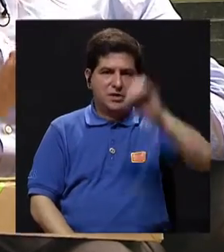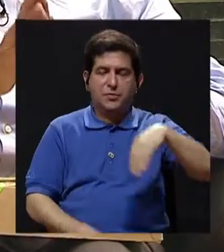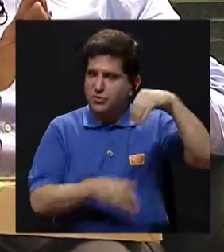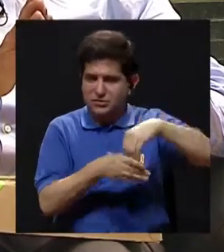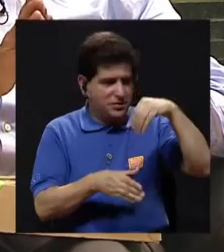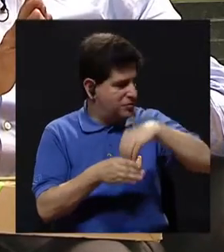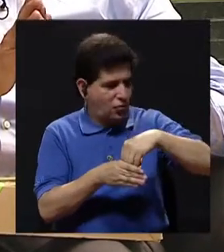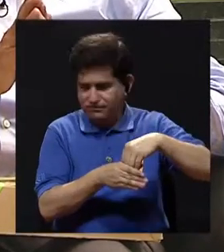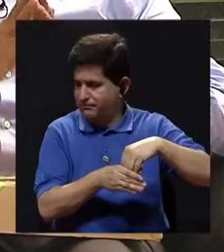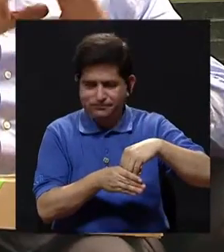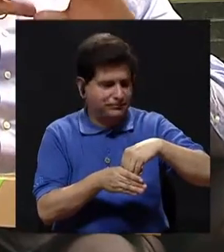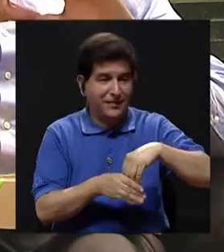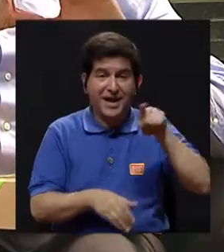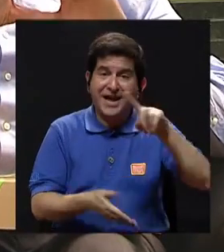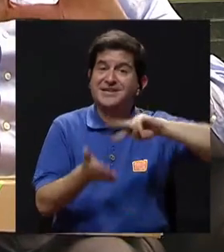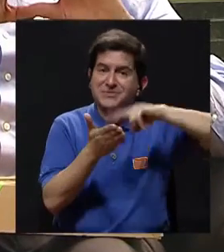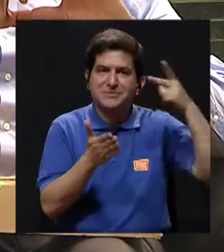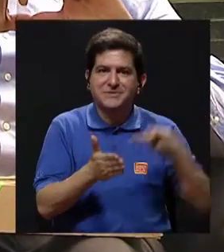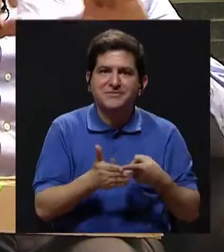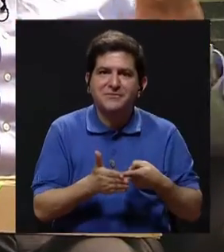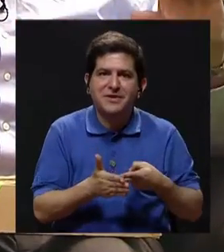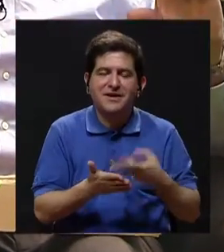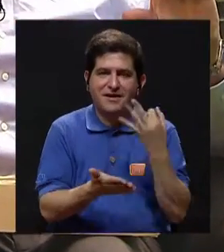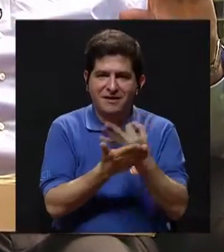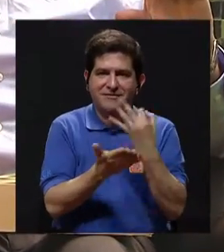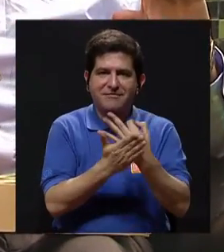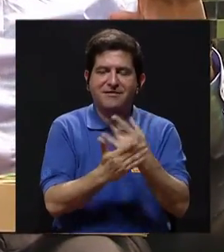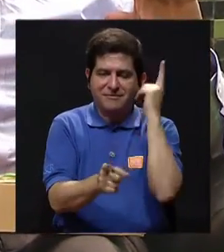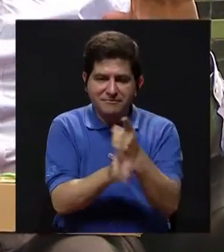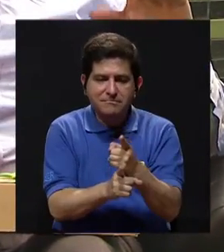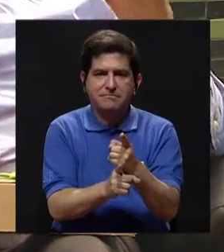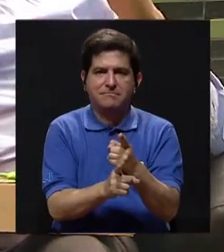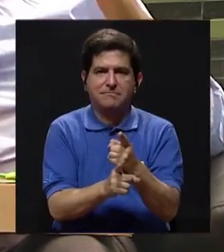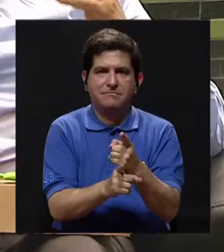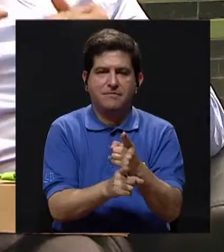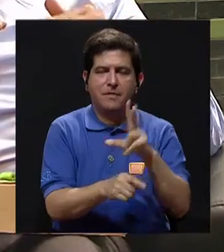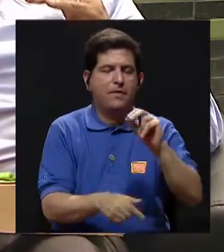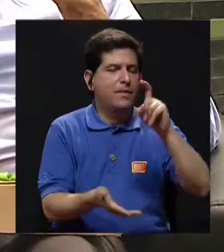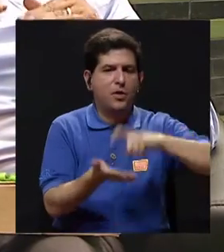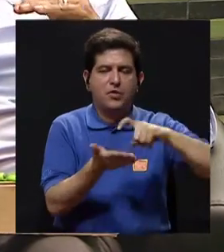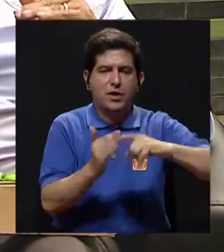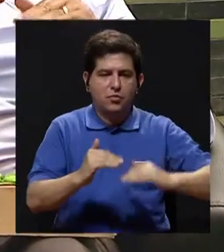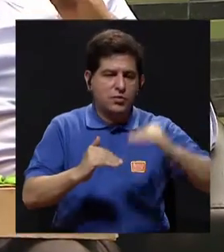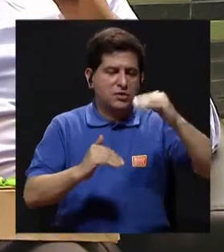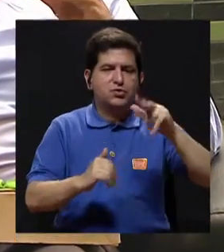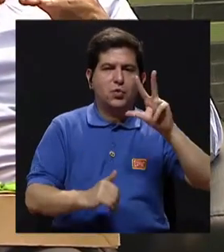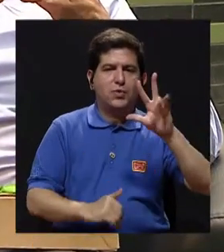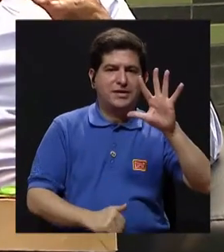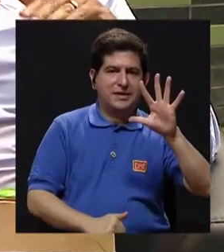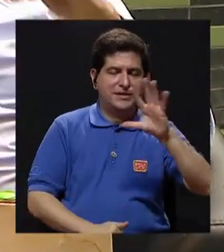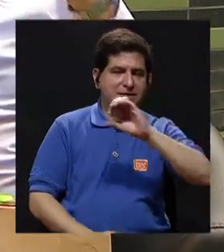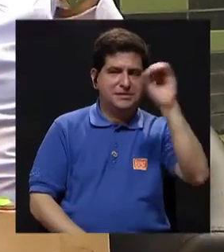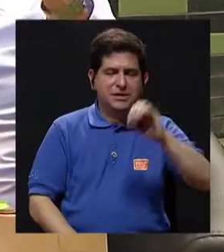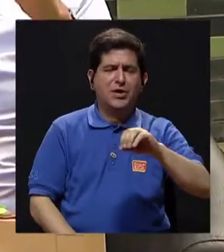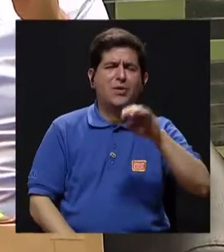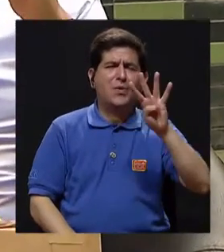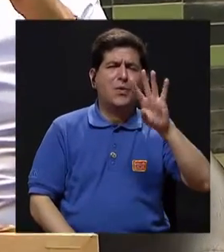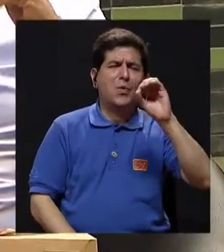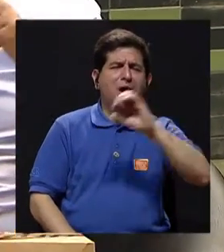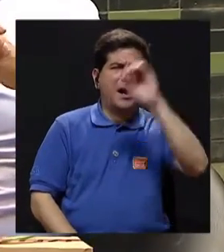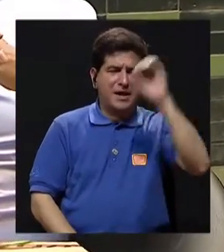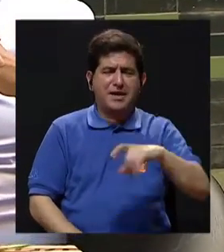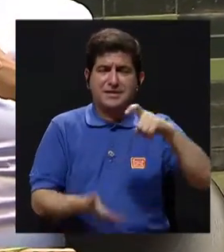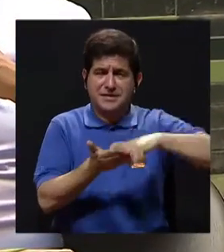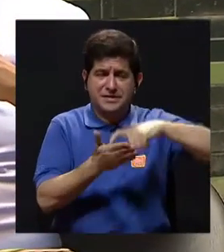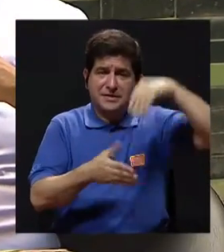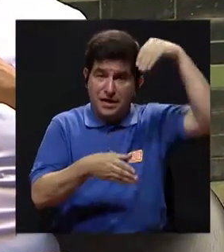de su ingreso. Eso es tener finanzas saludables, no endeudarse más allá de un 35, un 40%